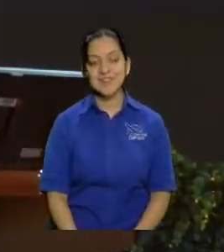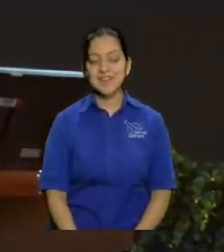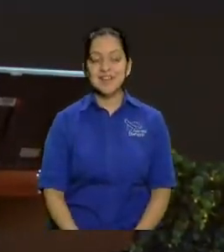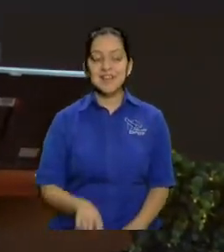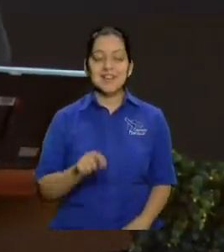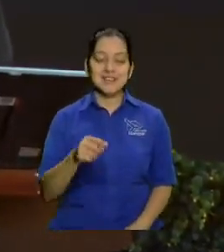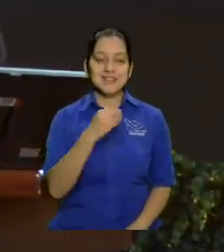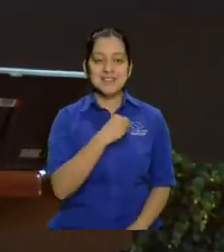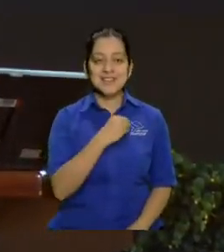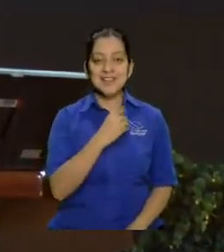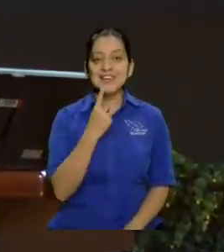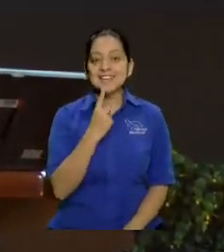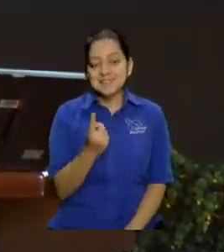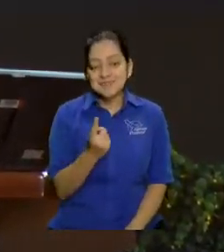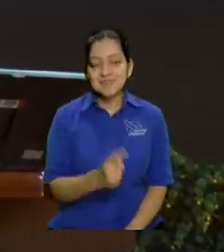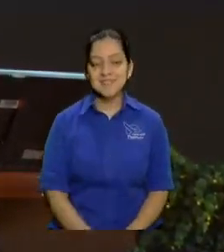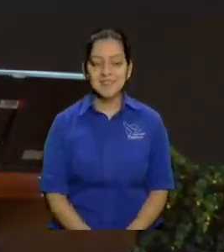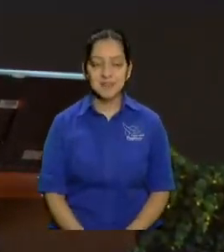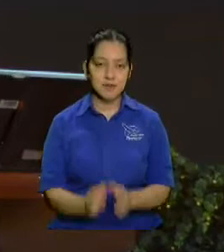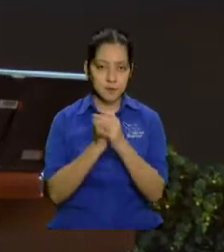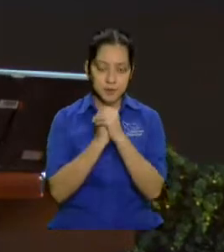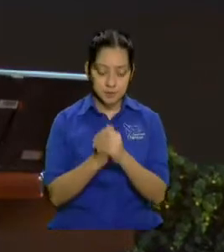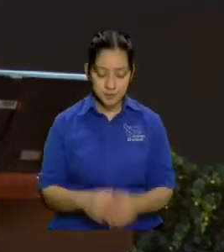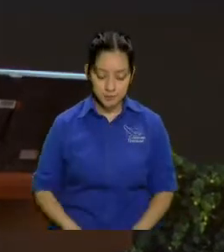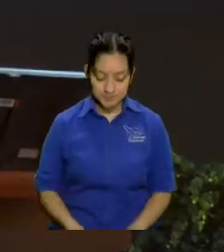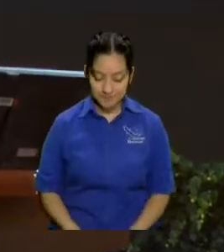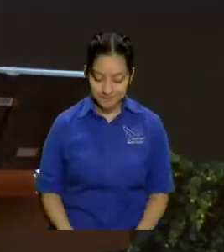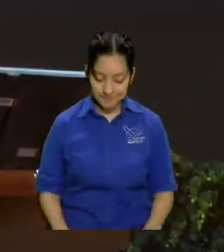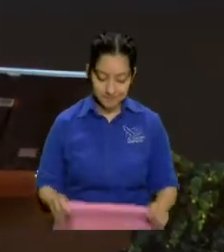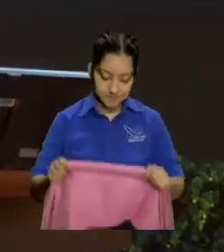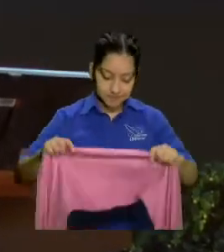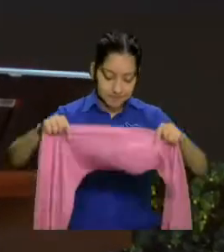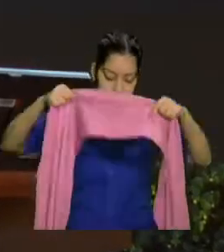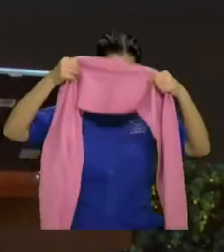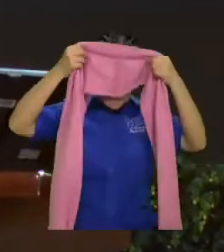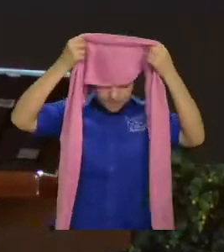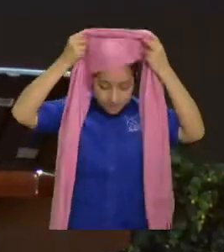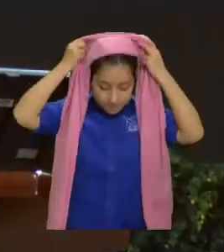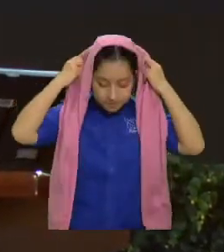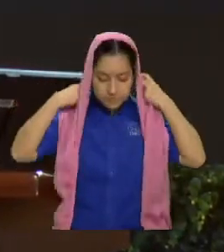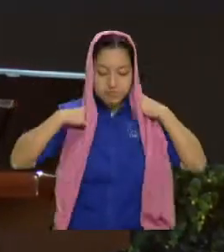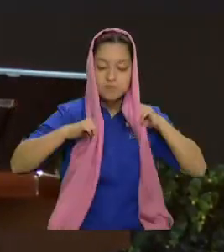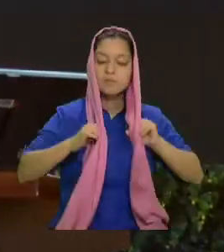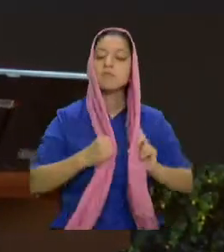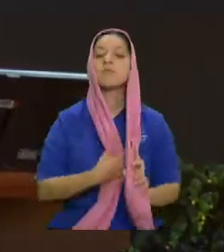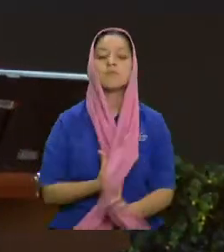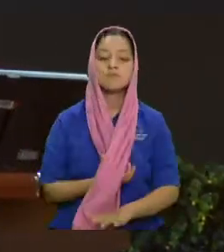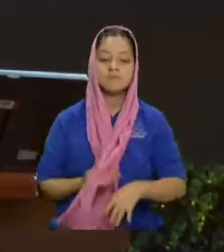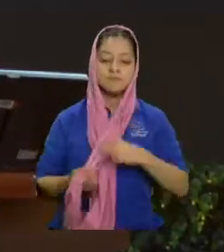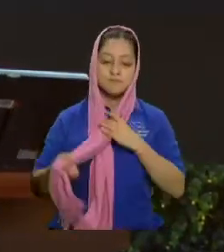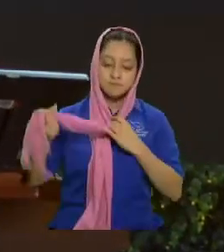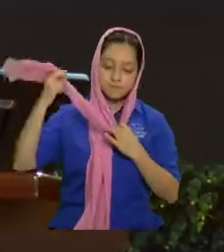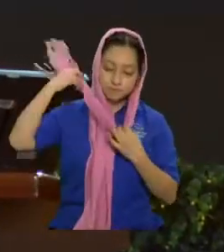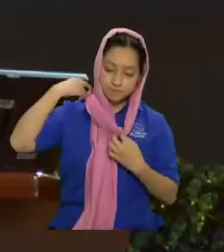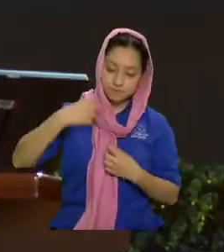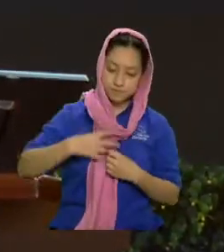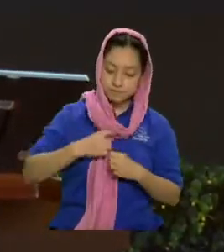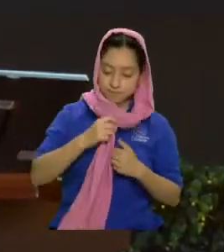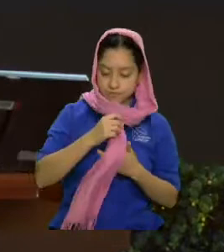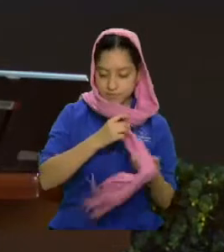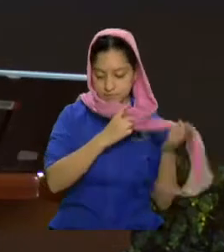eso le quería decir. Hagamos una oración y entramos en el tema este tan hermoso de la familia. Es un tema